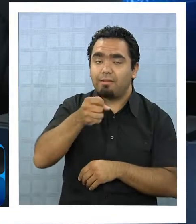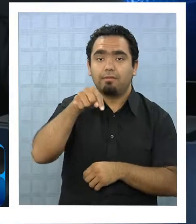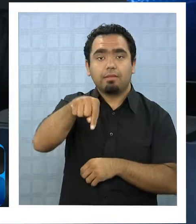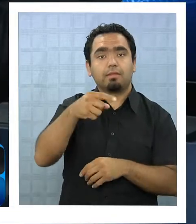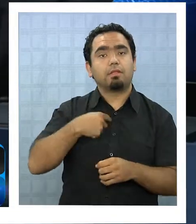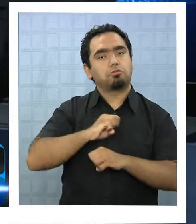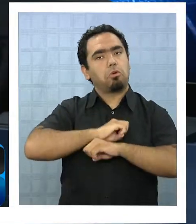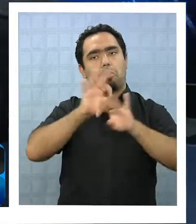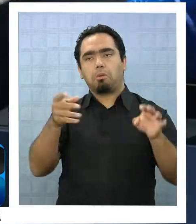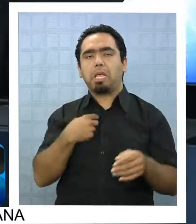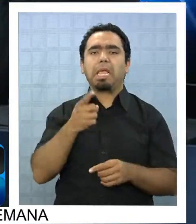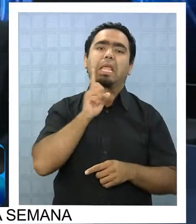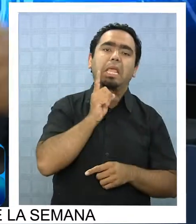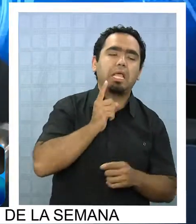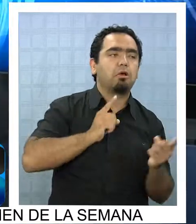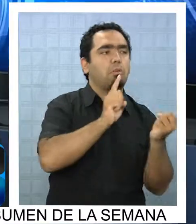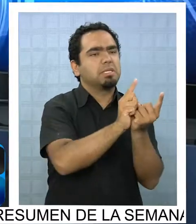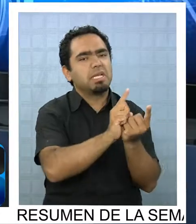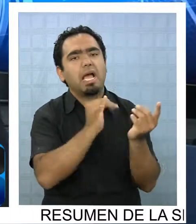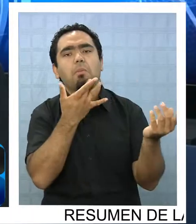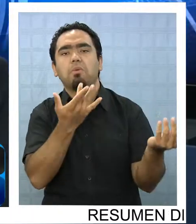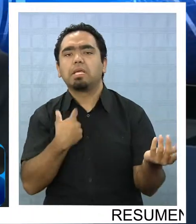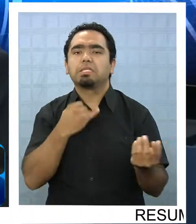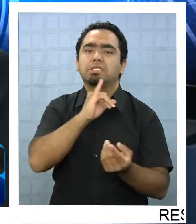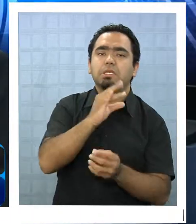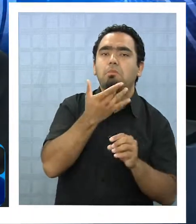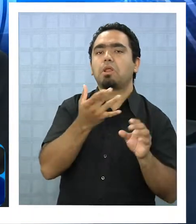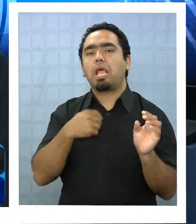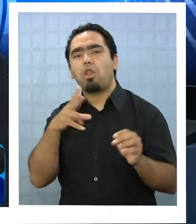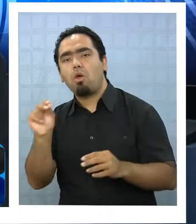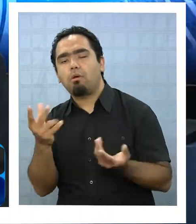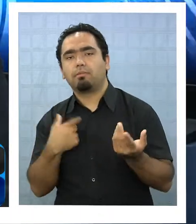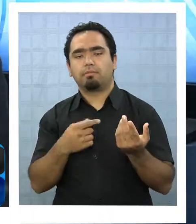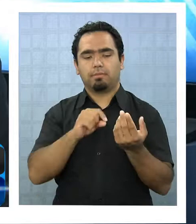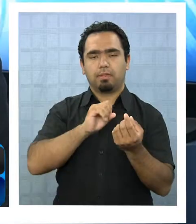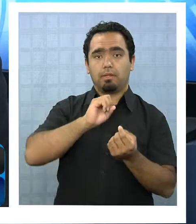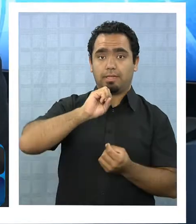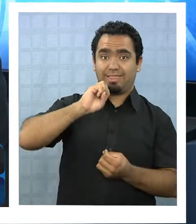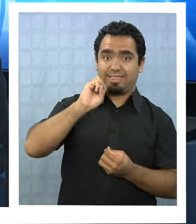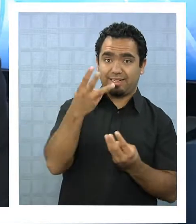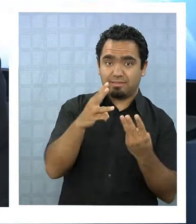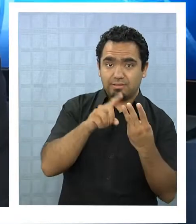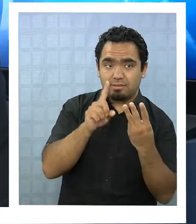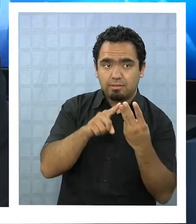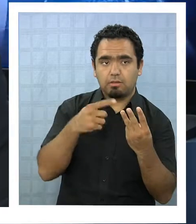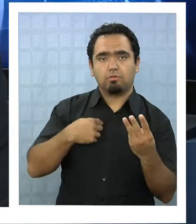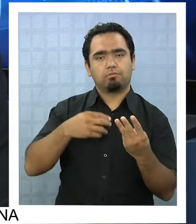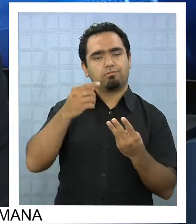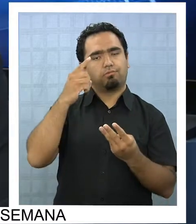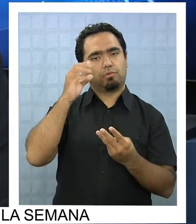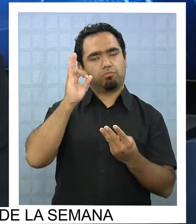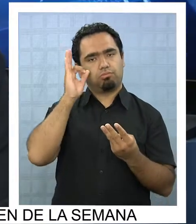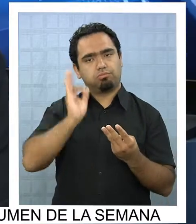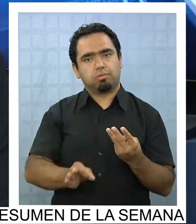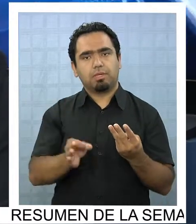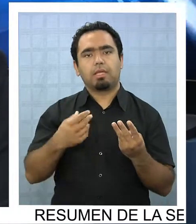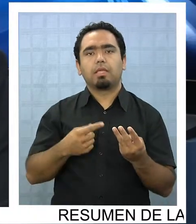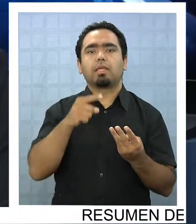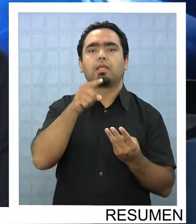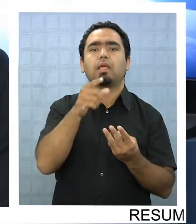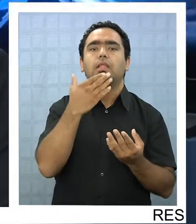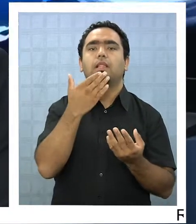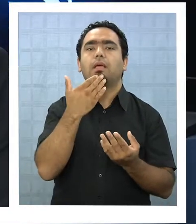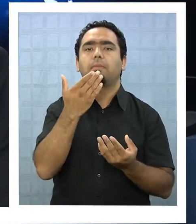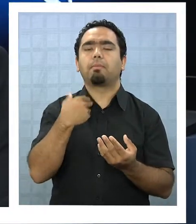con quién conversabas, con quién no, por qué sí, por qué no y tercero yo soy convencido que Chile tiene medalla de oro de